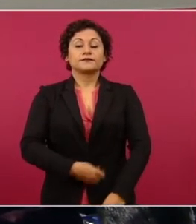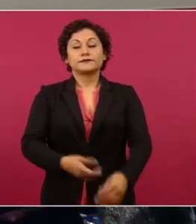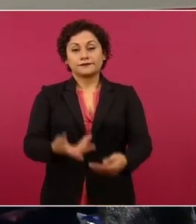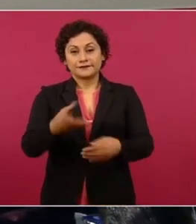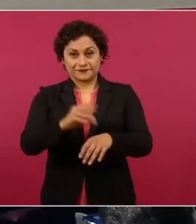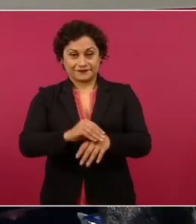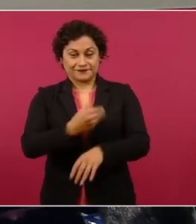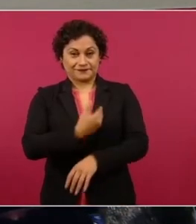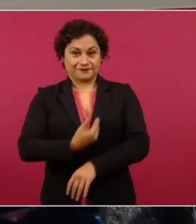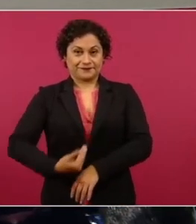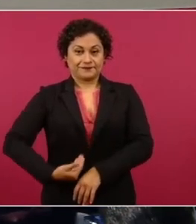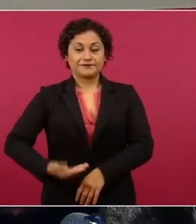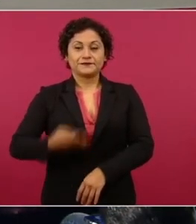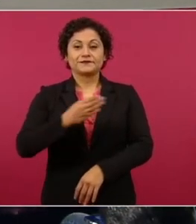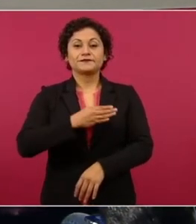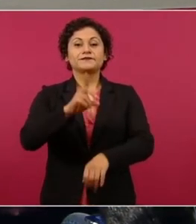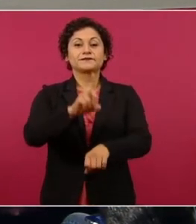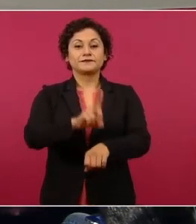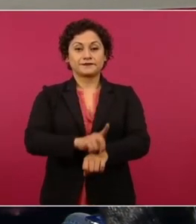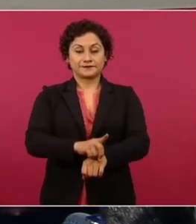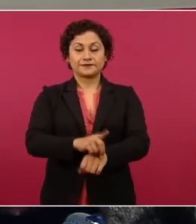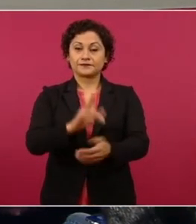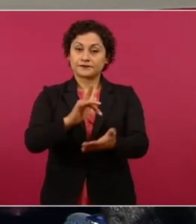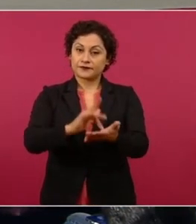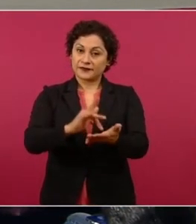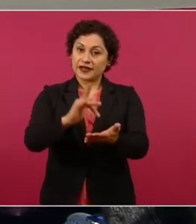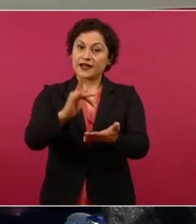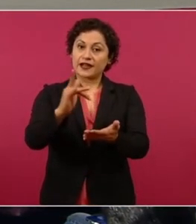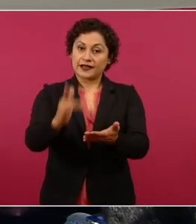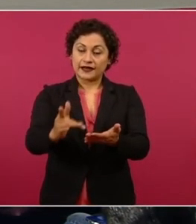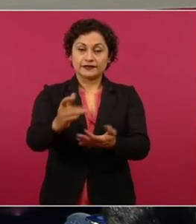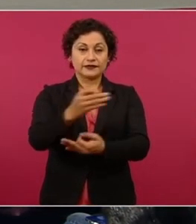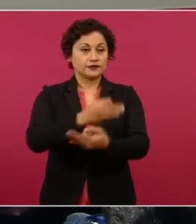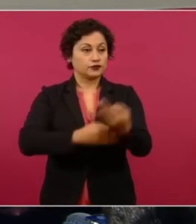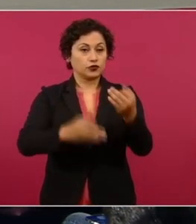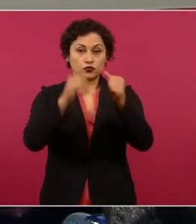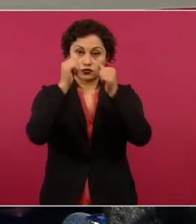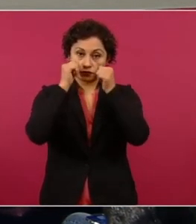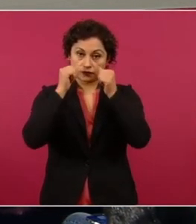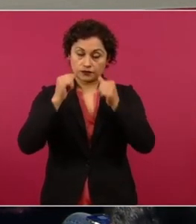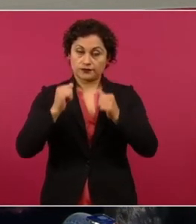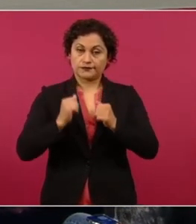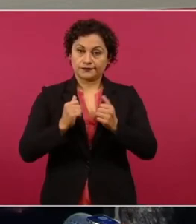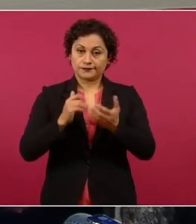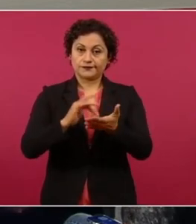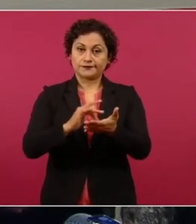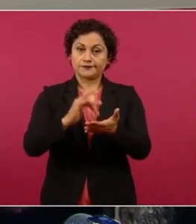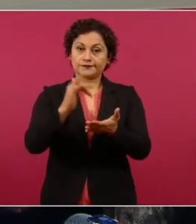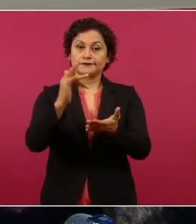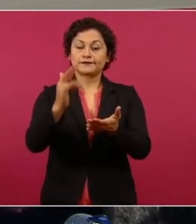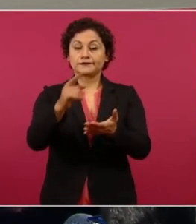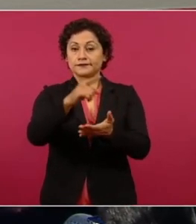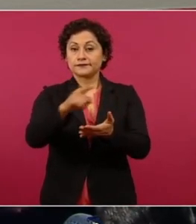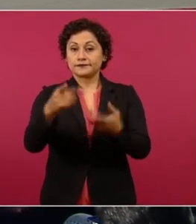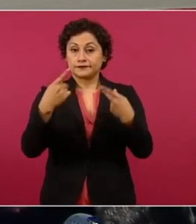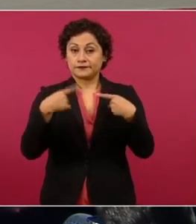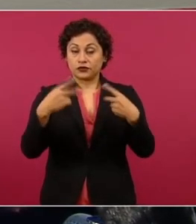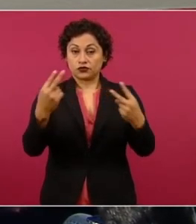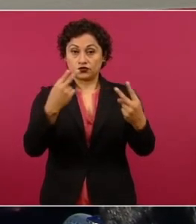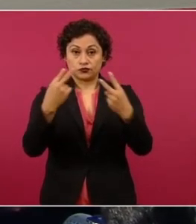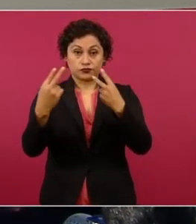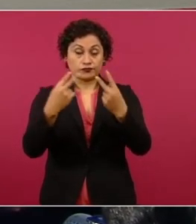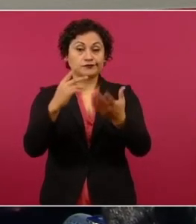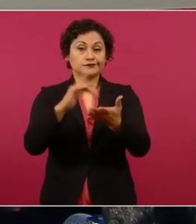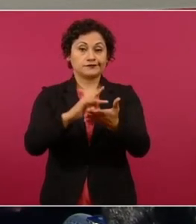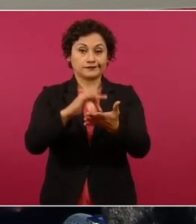Muy buenos días, señor presidente. Muchas gracias de antemano a todos los presentes por su tiempo, a todos los que nos ven en redes sociales, gracias